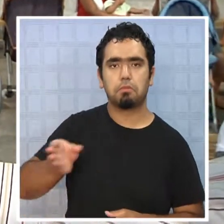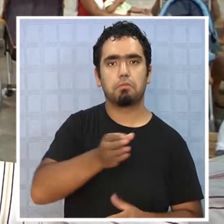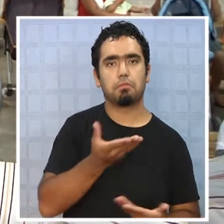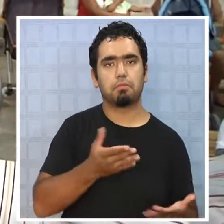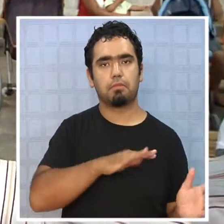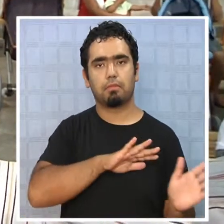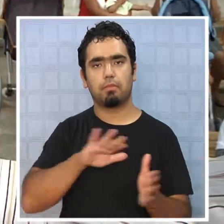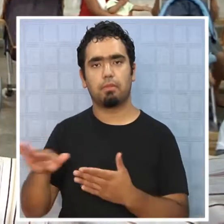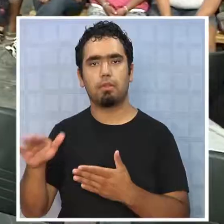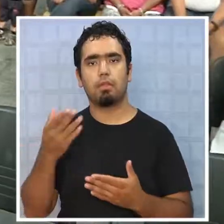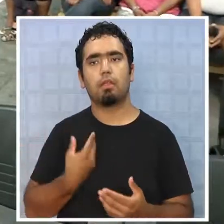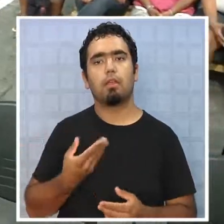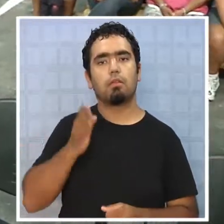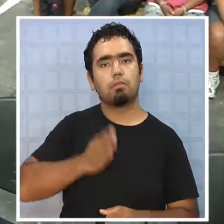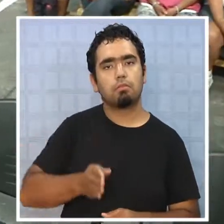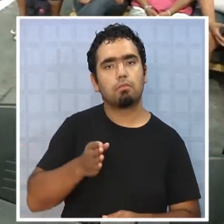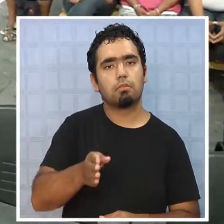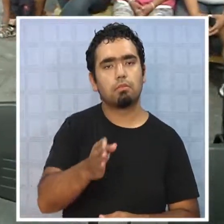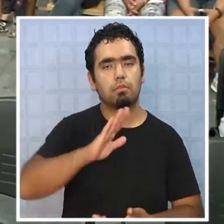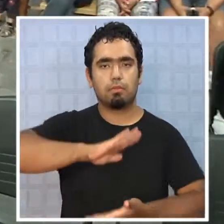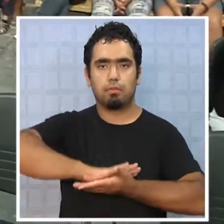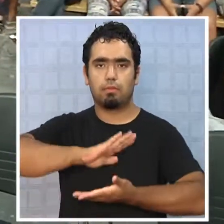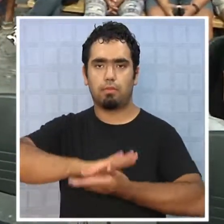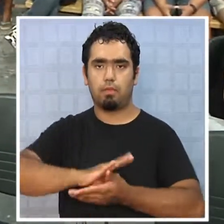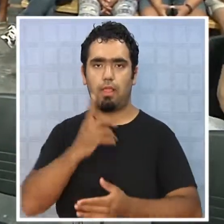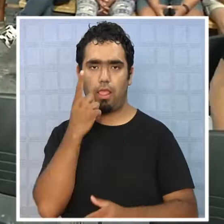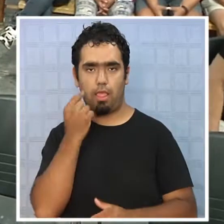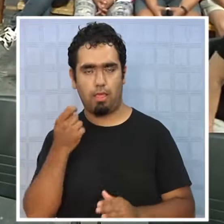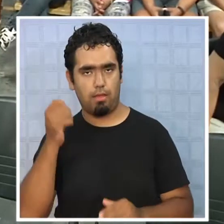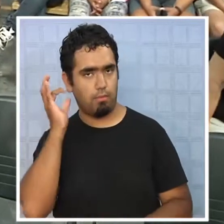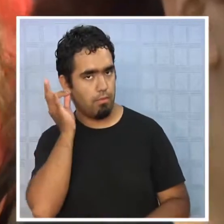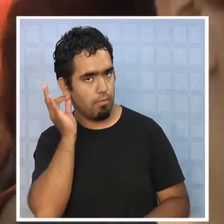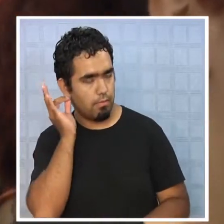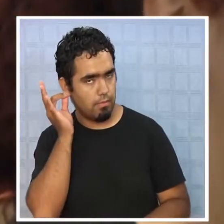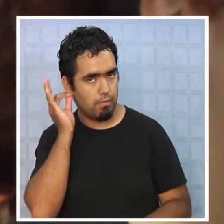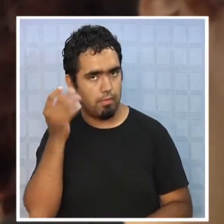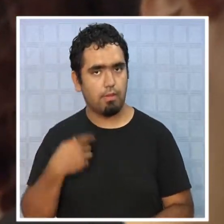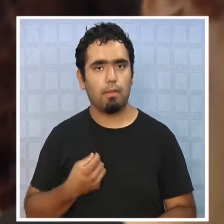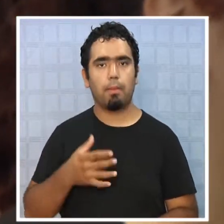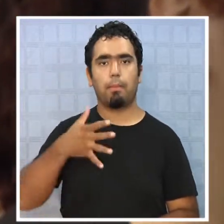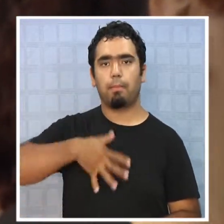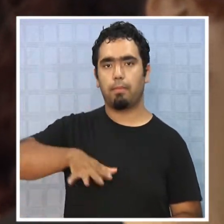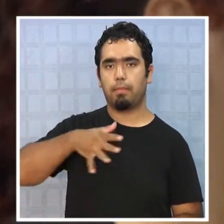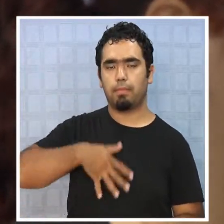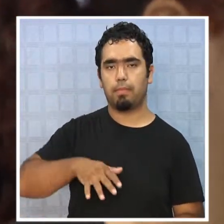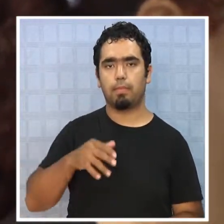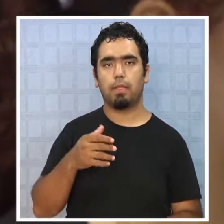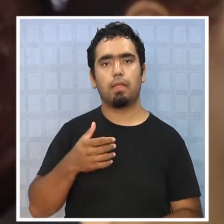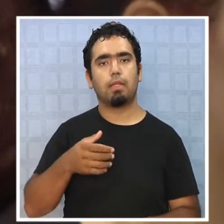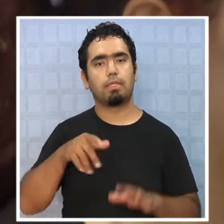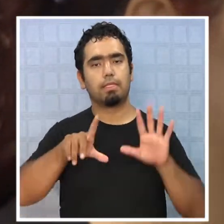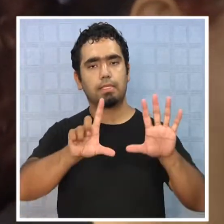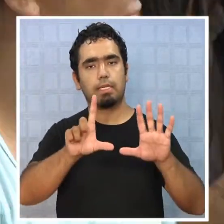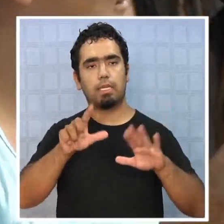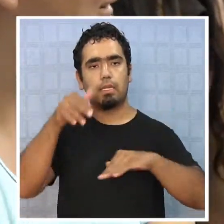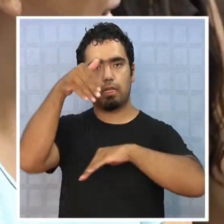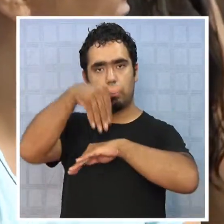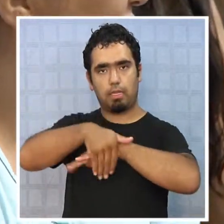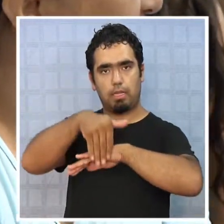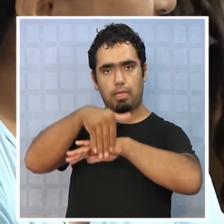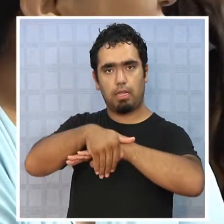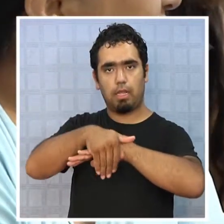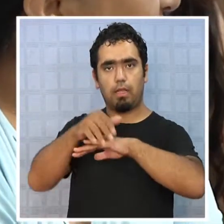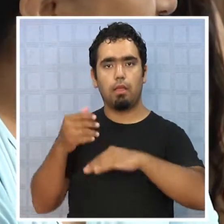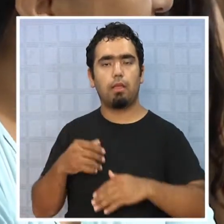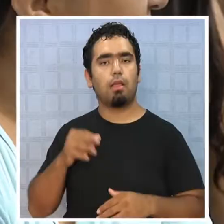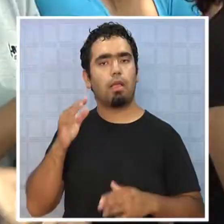somos personas. Continuando con la celebración del Día de la Mujer, la tarde de este miércoles 7 habrá un acto oficial en la